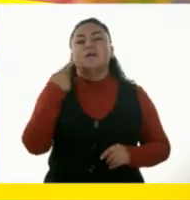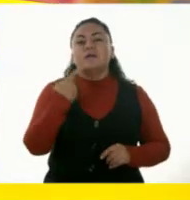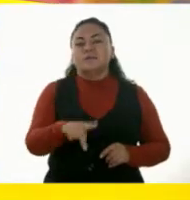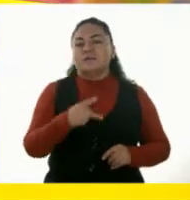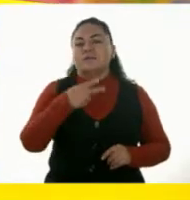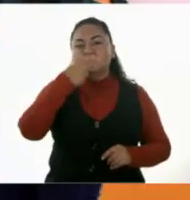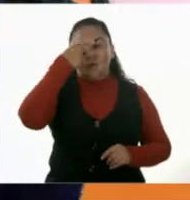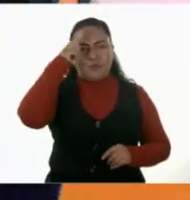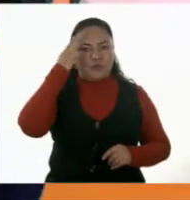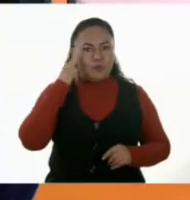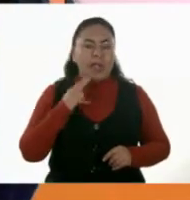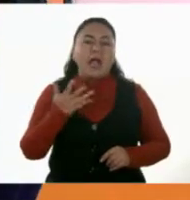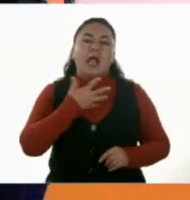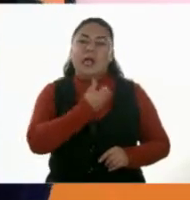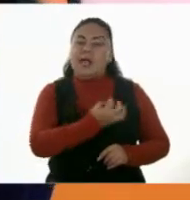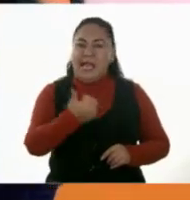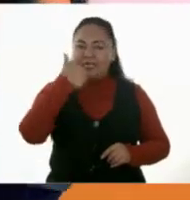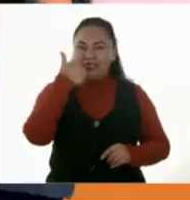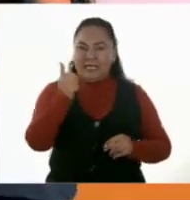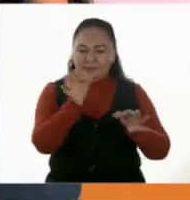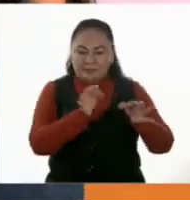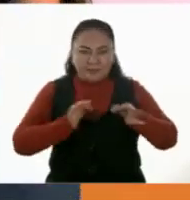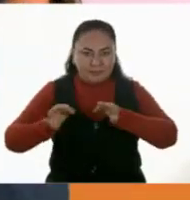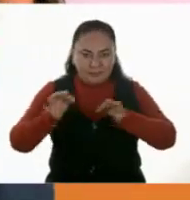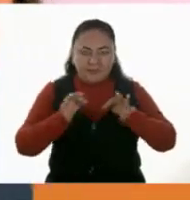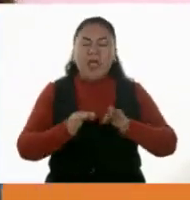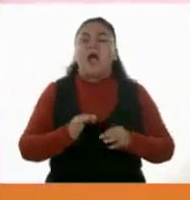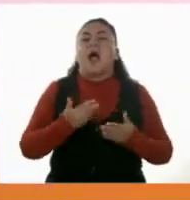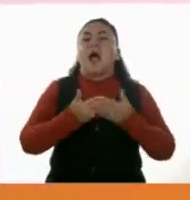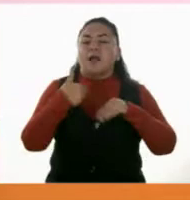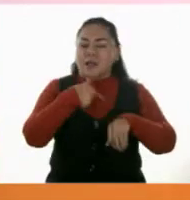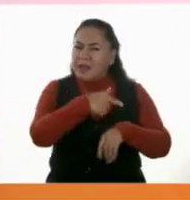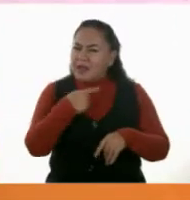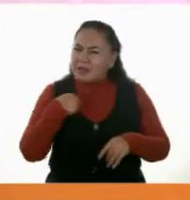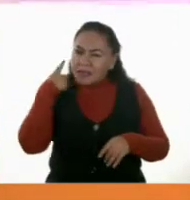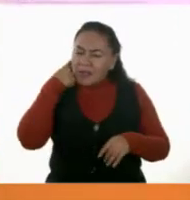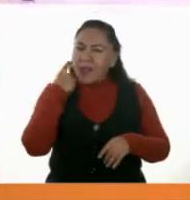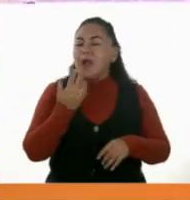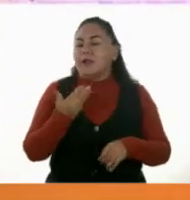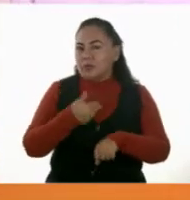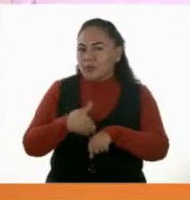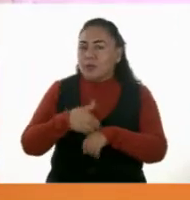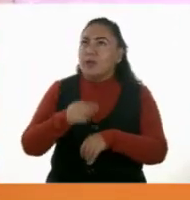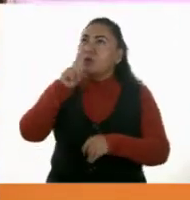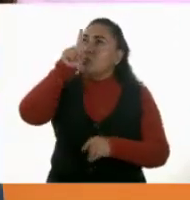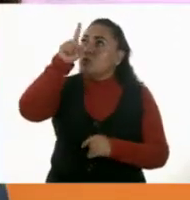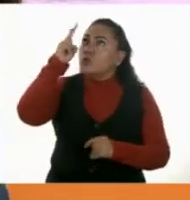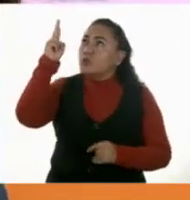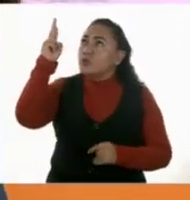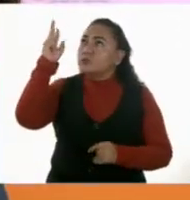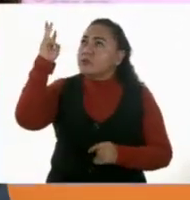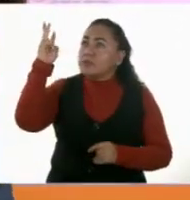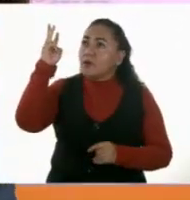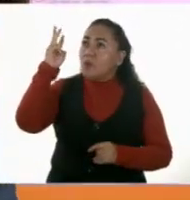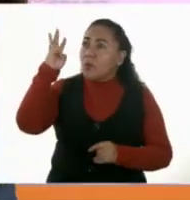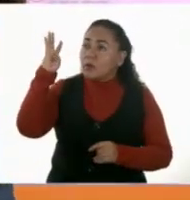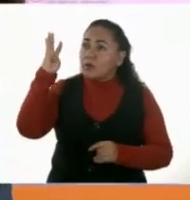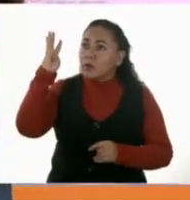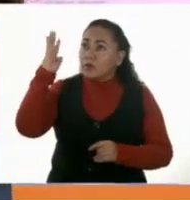fichas las que tiene Norma. Vamos a hacer seis. Entonces, dijimos que es una, dos, tres,